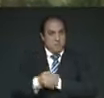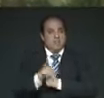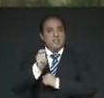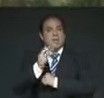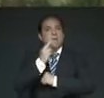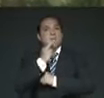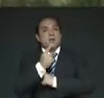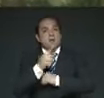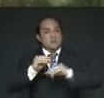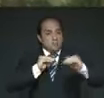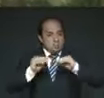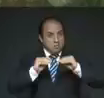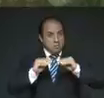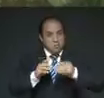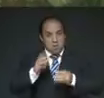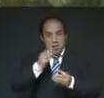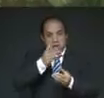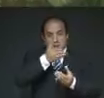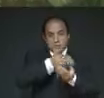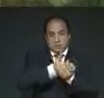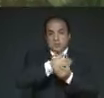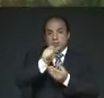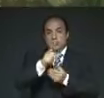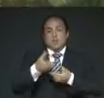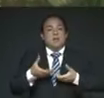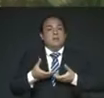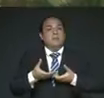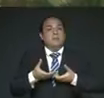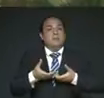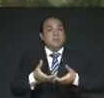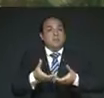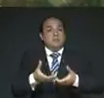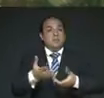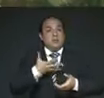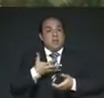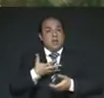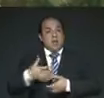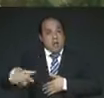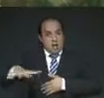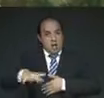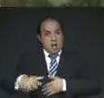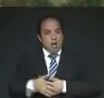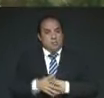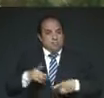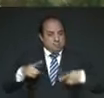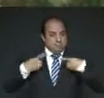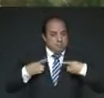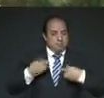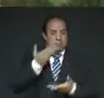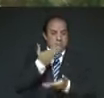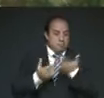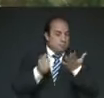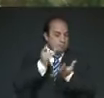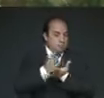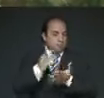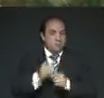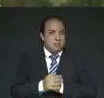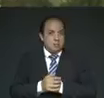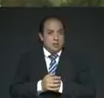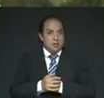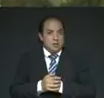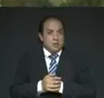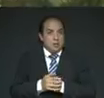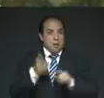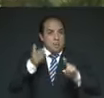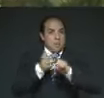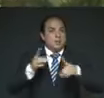hacer la movilidad y la accesibilidad. La calle también como un espacio de goce. Hoy no queda más que disfrutarla,